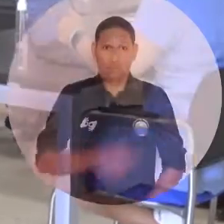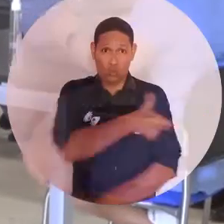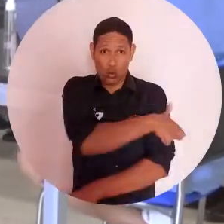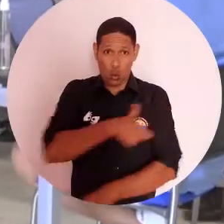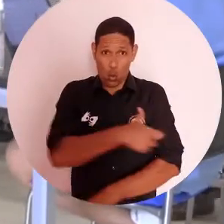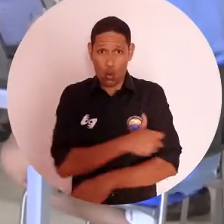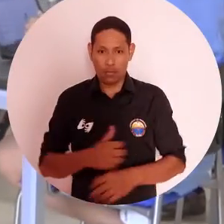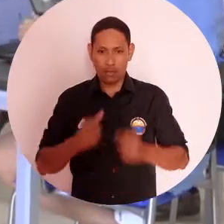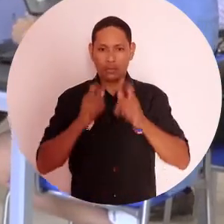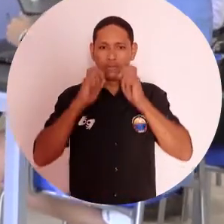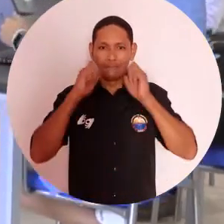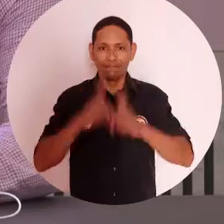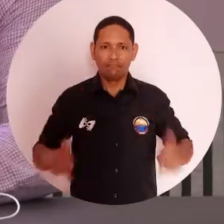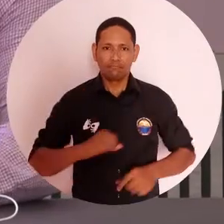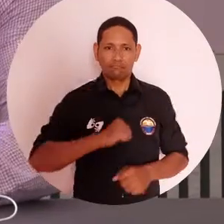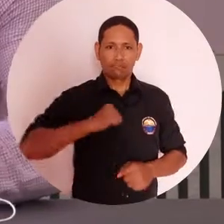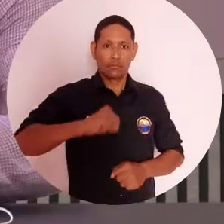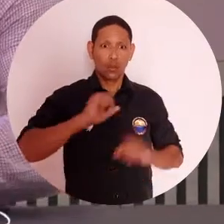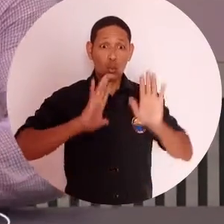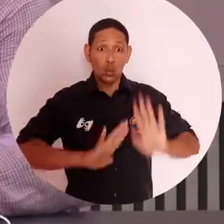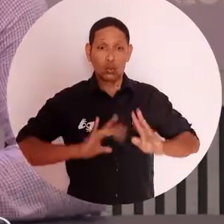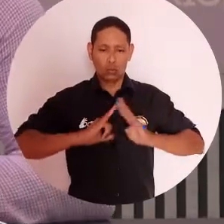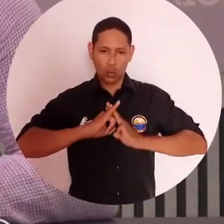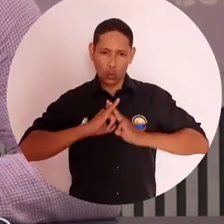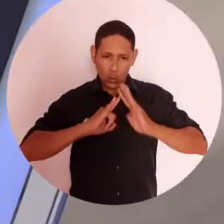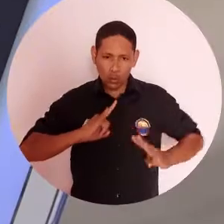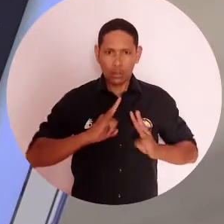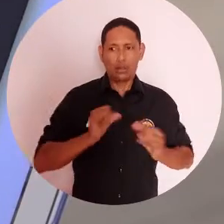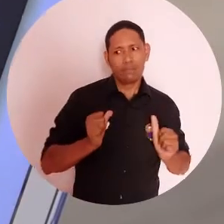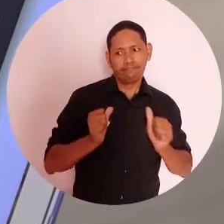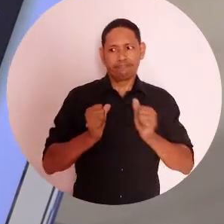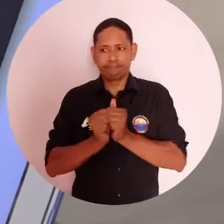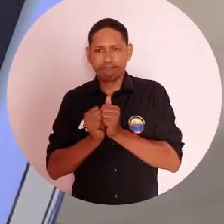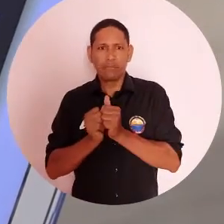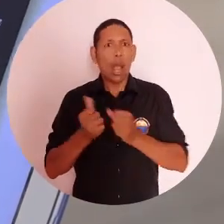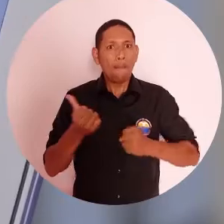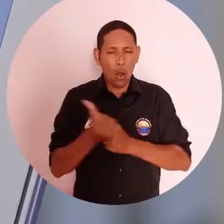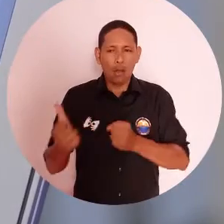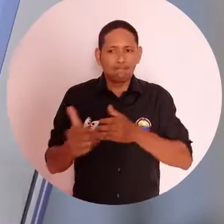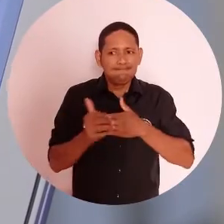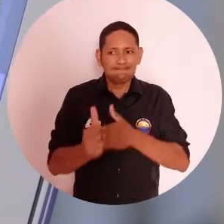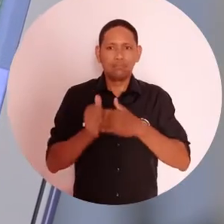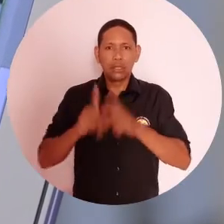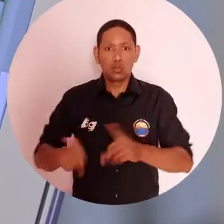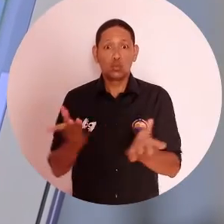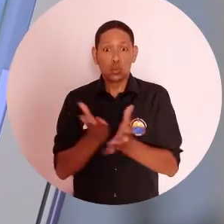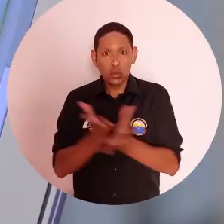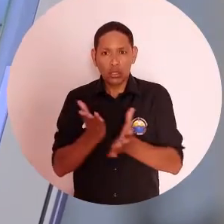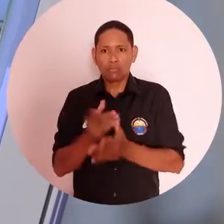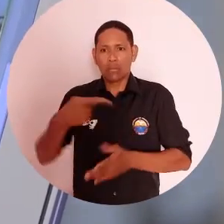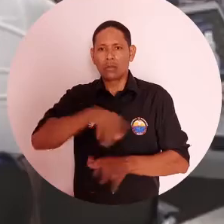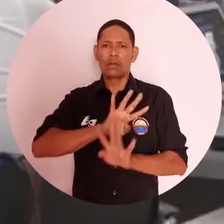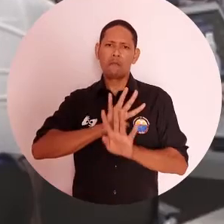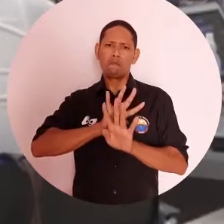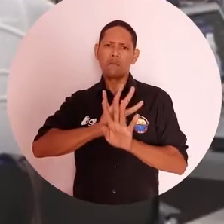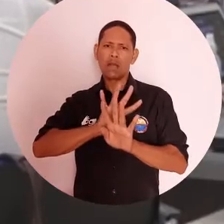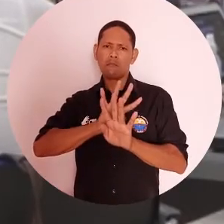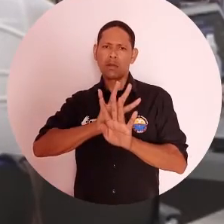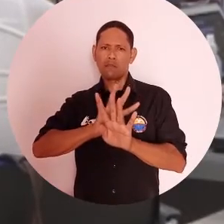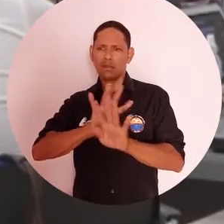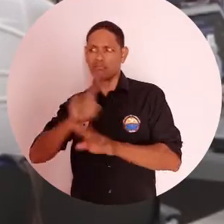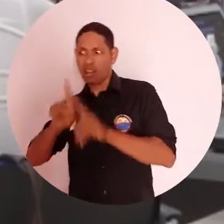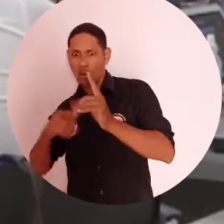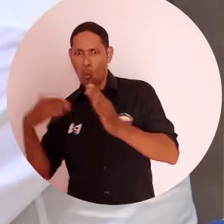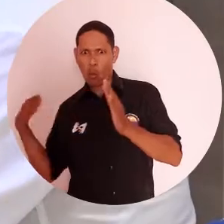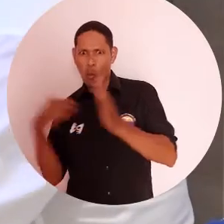El Comité de Derechos Humanos de la Universidad del Magdalena ha brindado acompañamiento, apoyo y orientación a estudiantes que han resultado amenazados por su